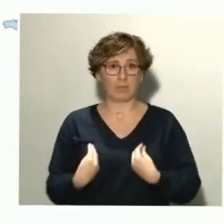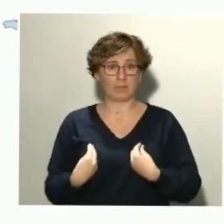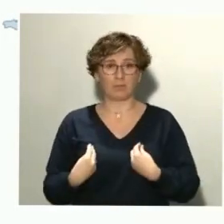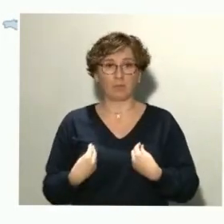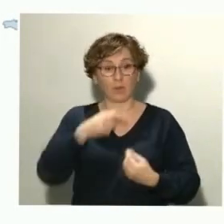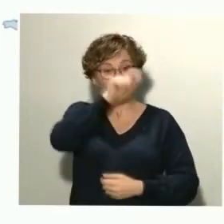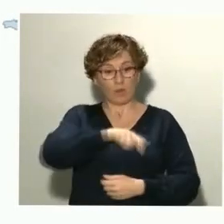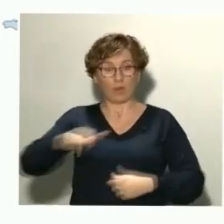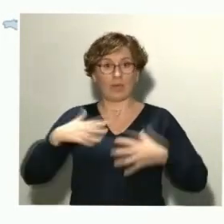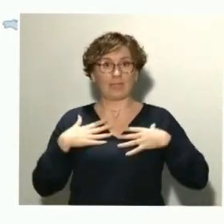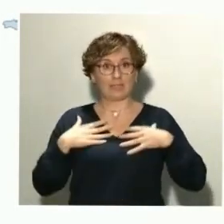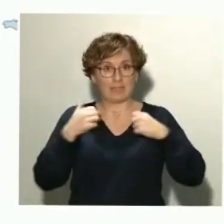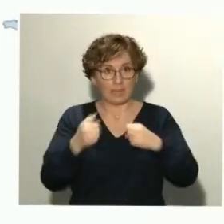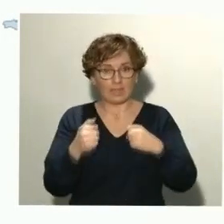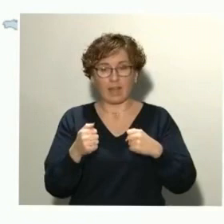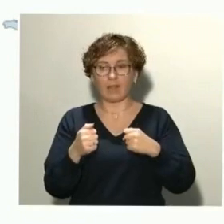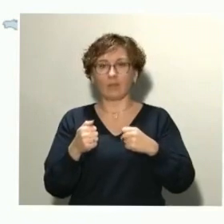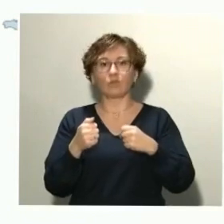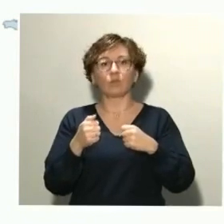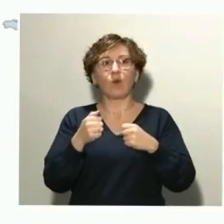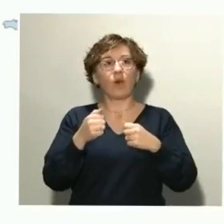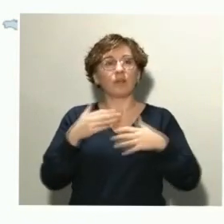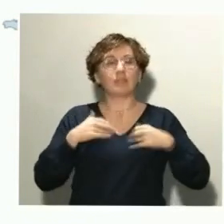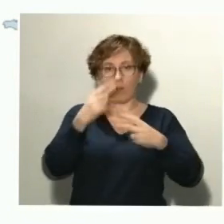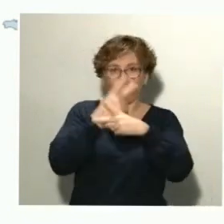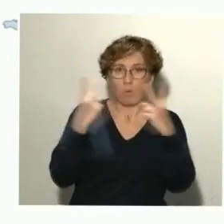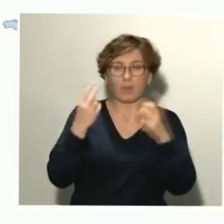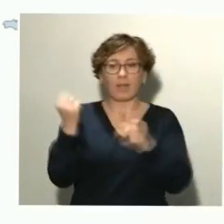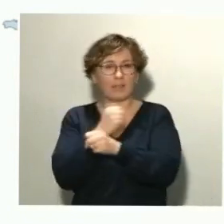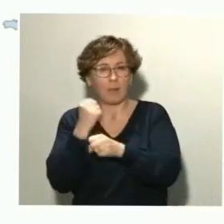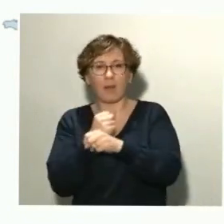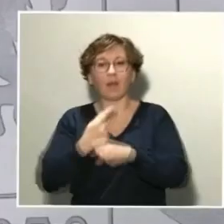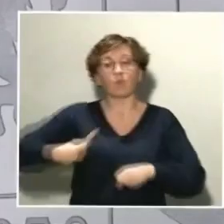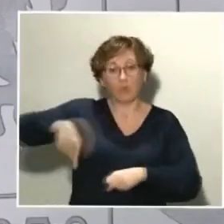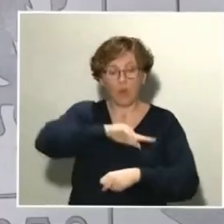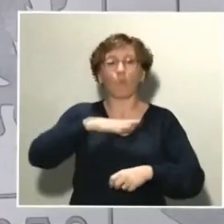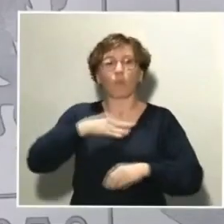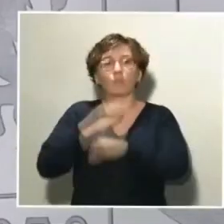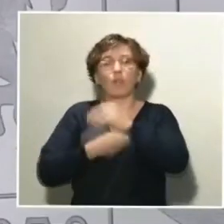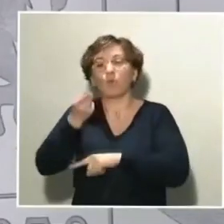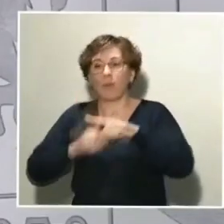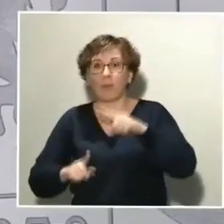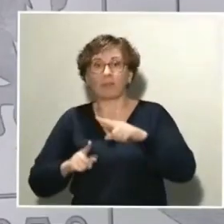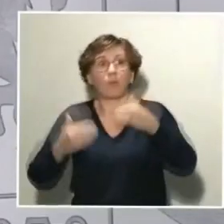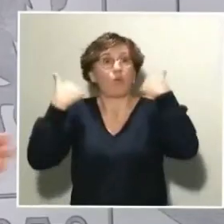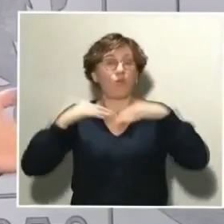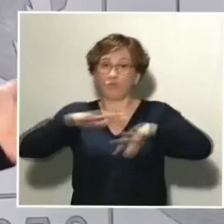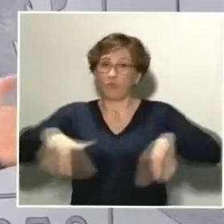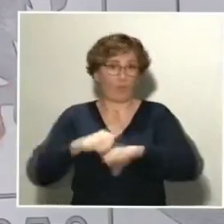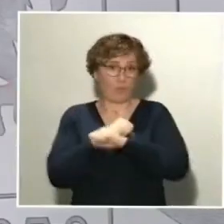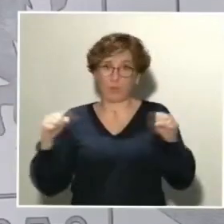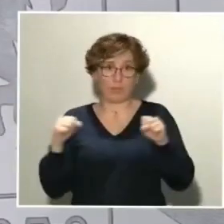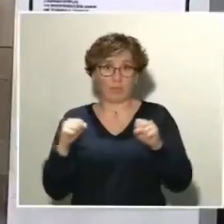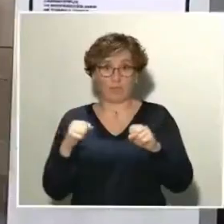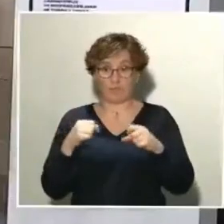asistenciales como de salud pública, podemos hacer parte, pero no podemos hacerlo todo. Depende tanto de los equipos que están trabajando,